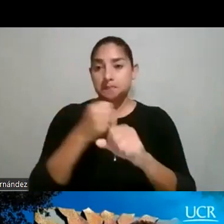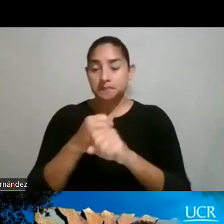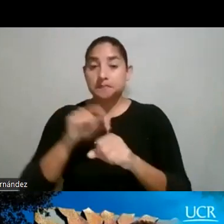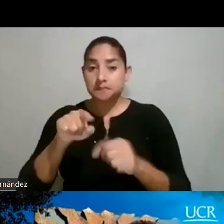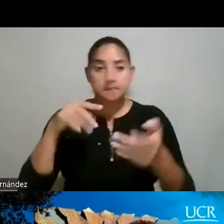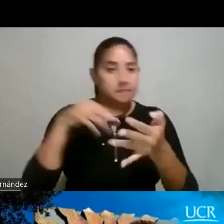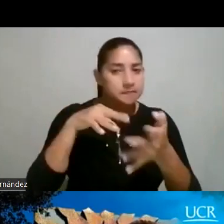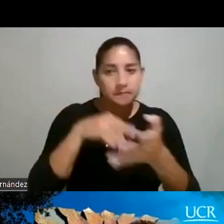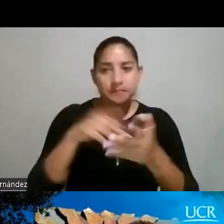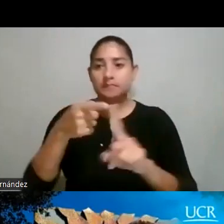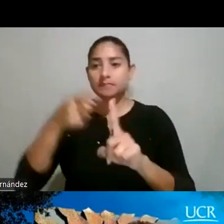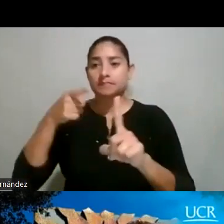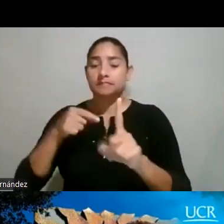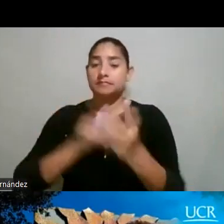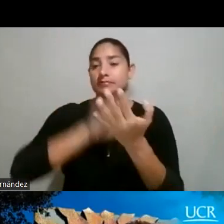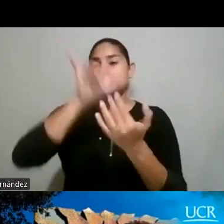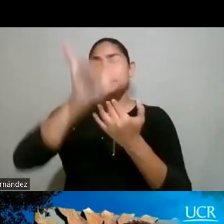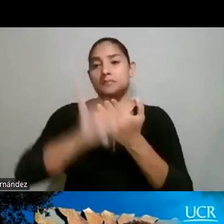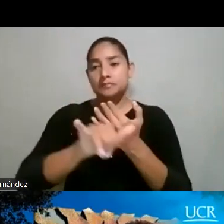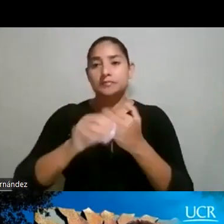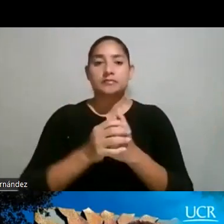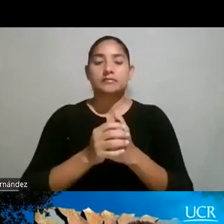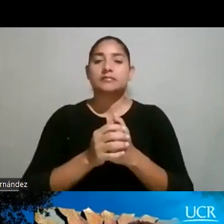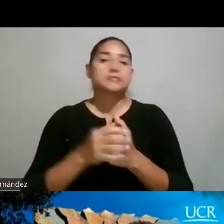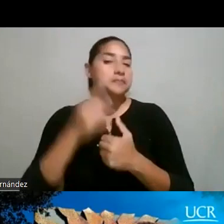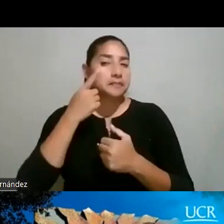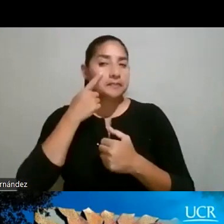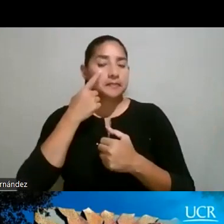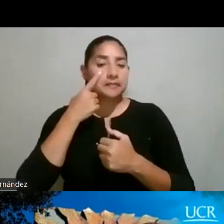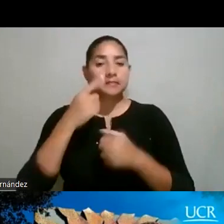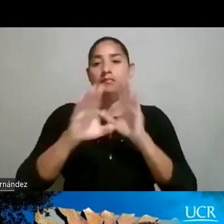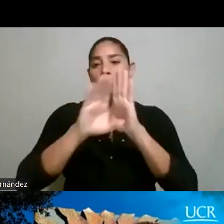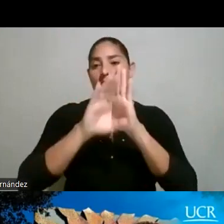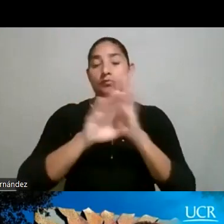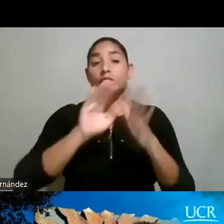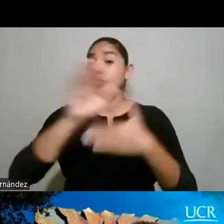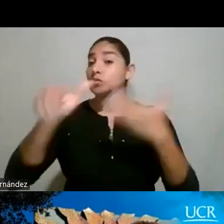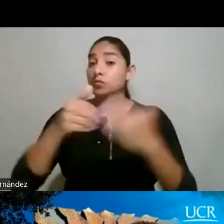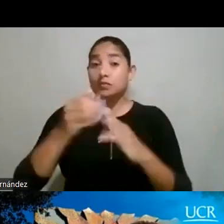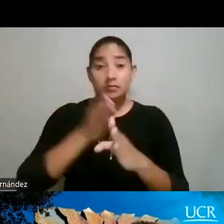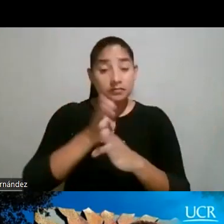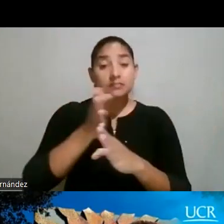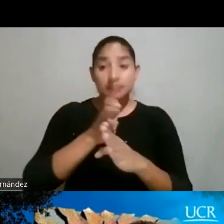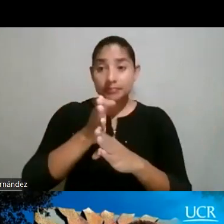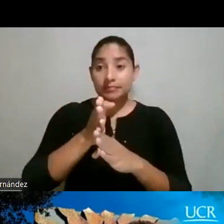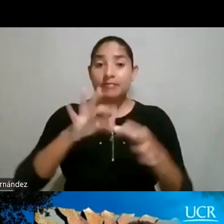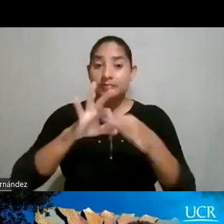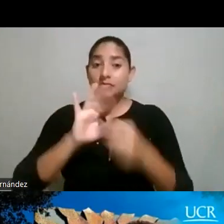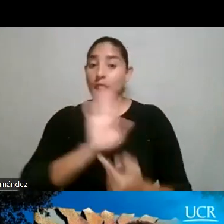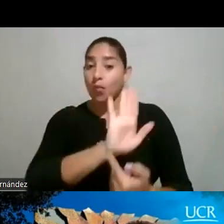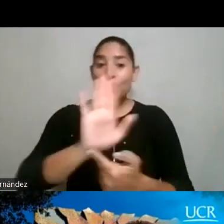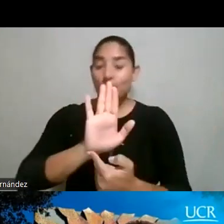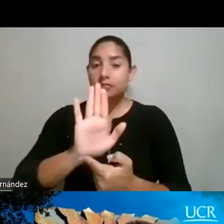estudio, desde este proyecto, vean, por ejemplo, estas son todas las carreras STEM que tiene la Universidad de Costa Rica.